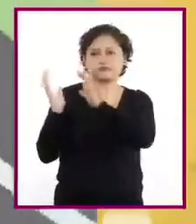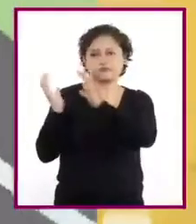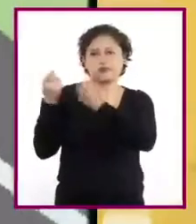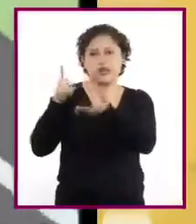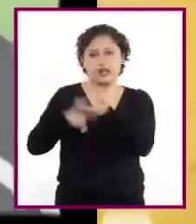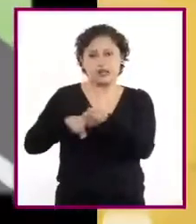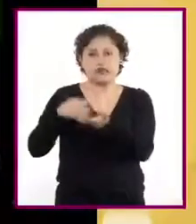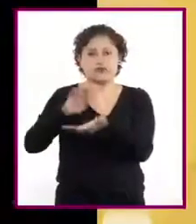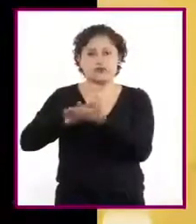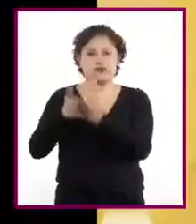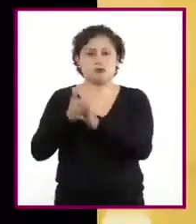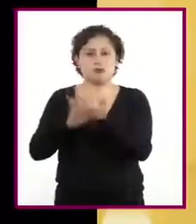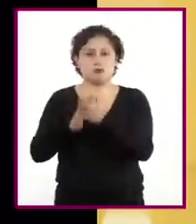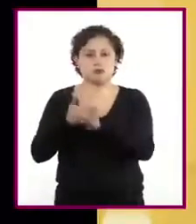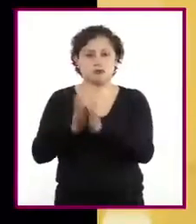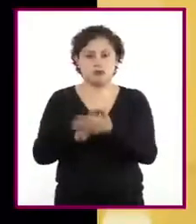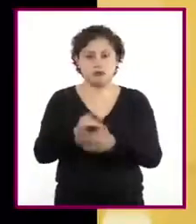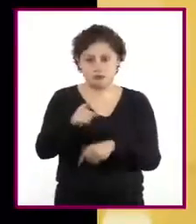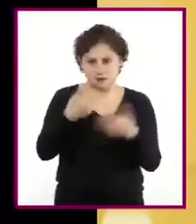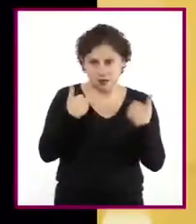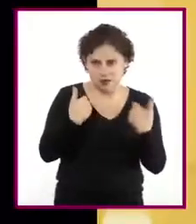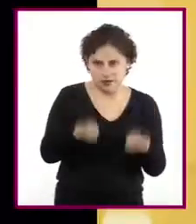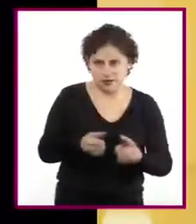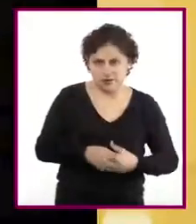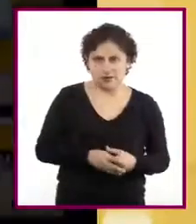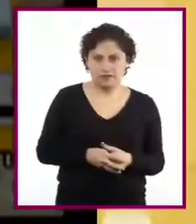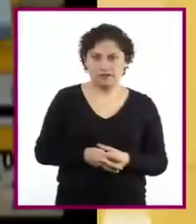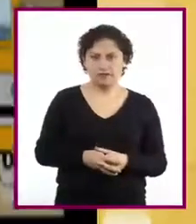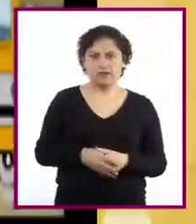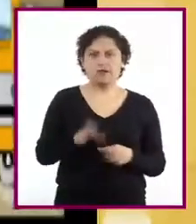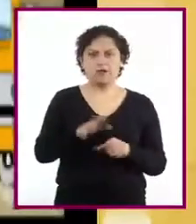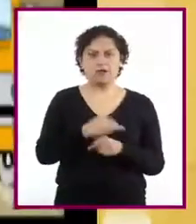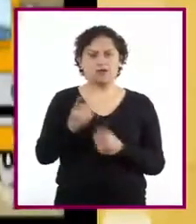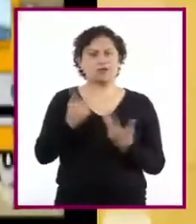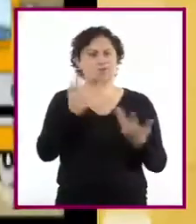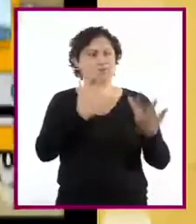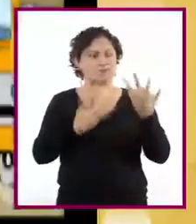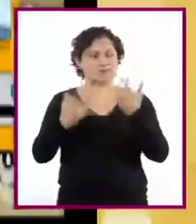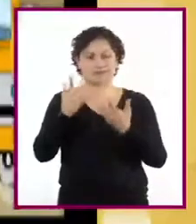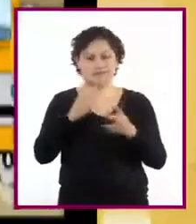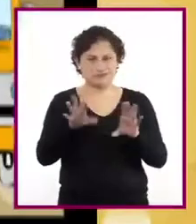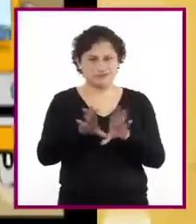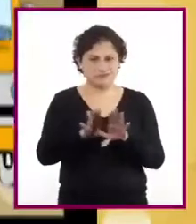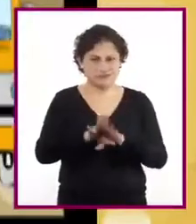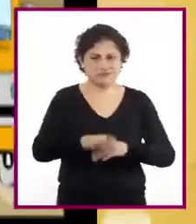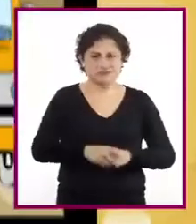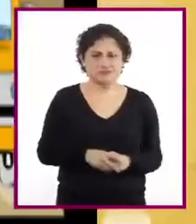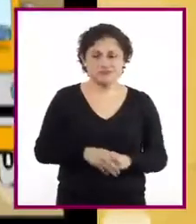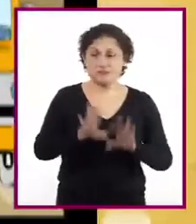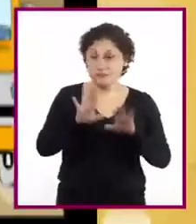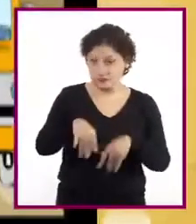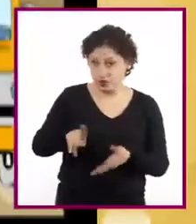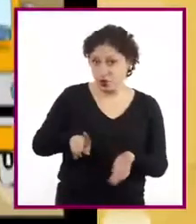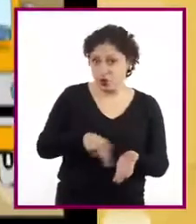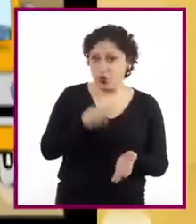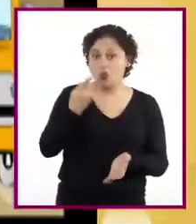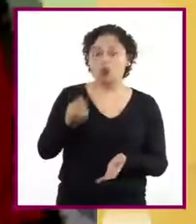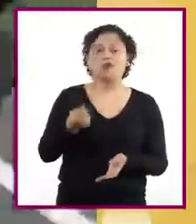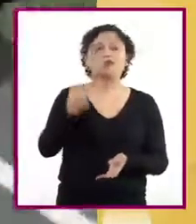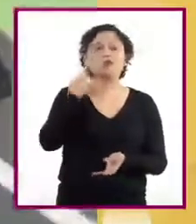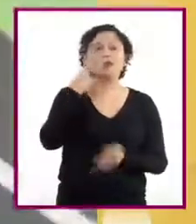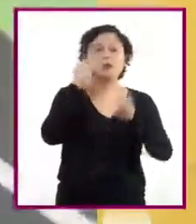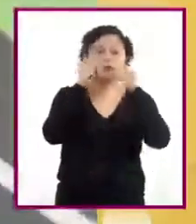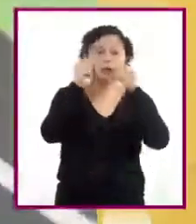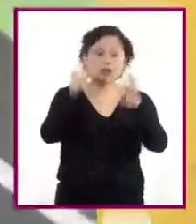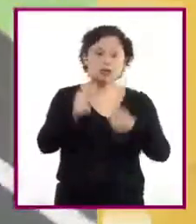¿Comprendiste el texto? ¿Por qué piensas que es confuso? Escuchemos de nuevo la siguiente